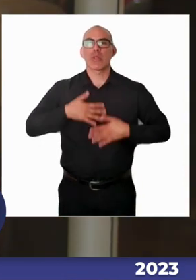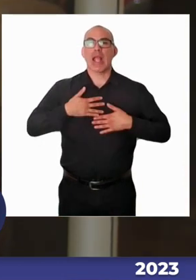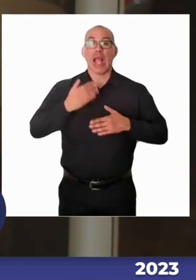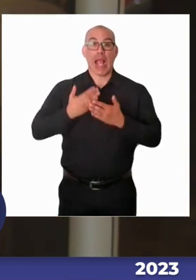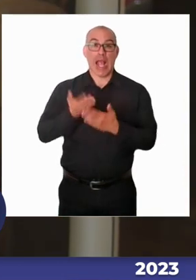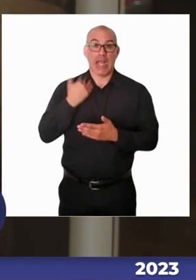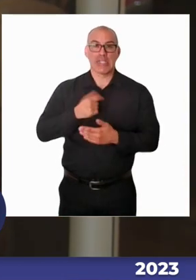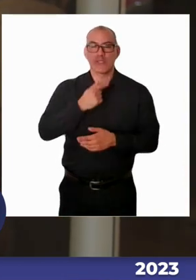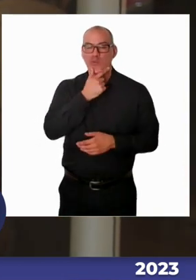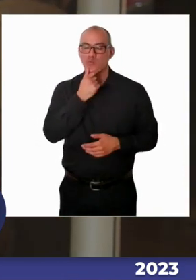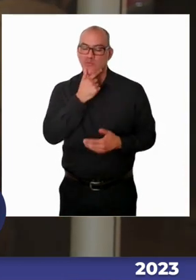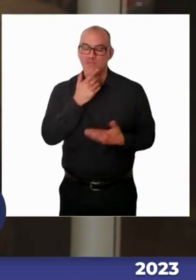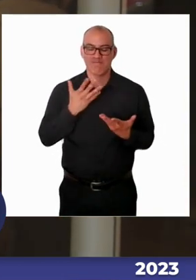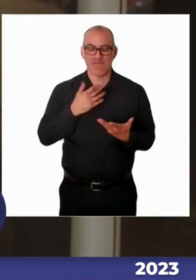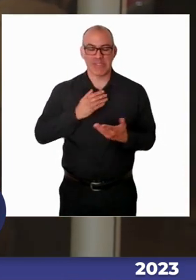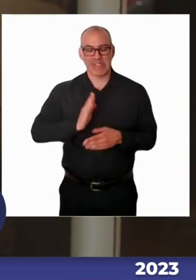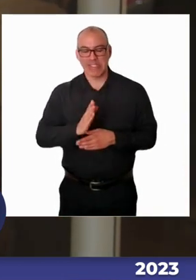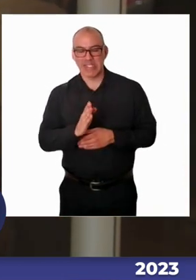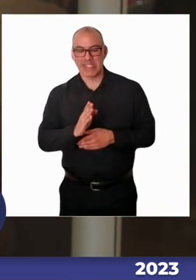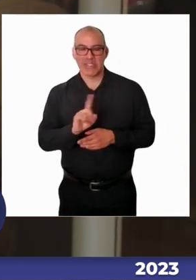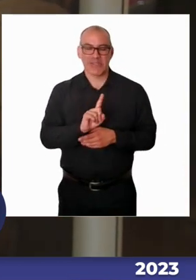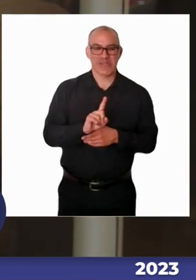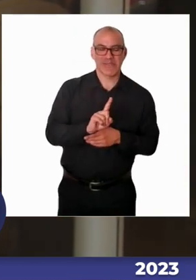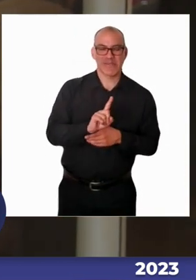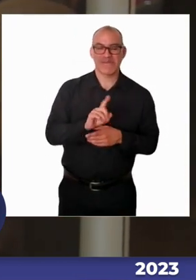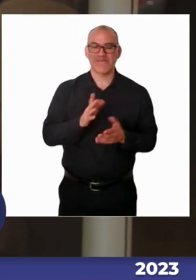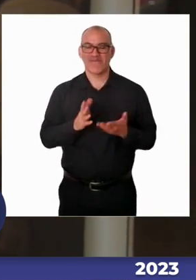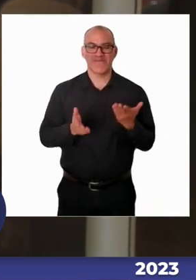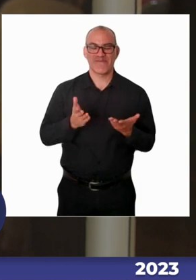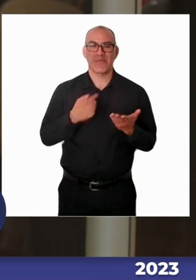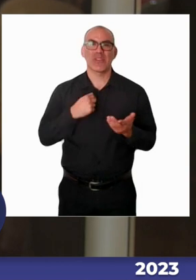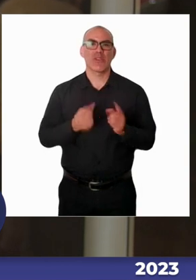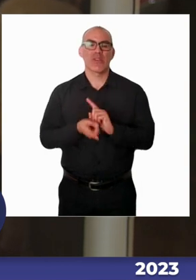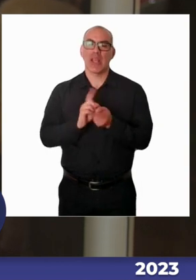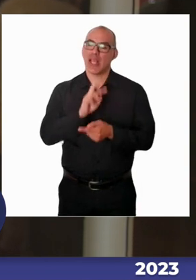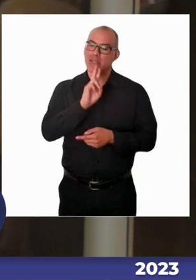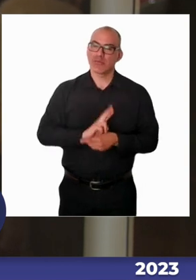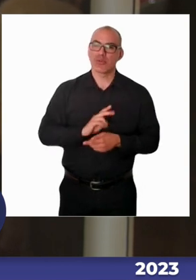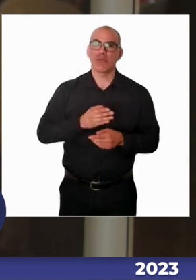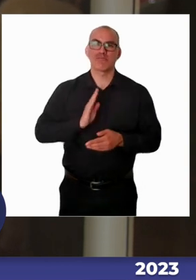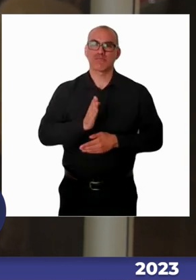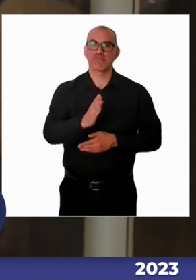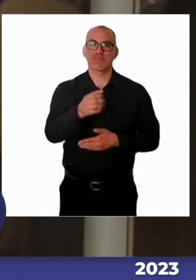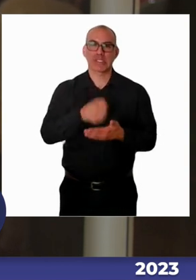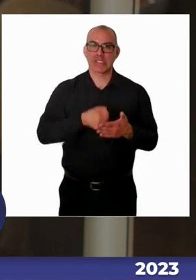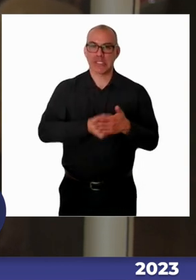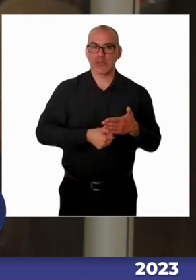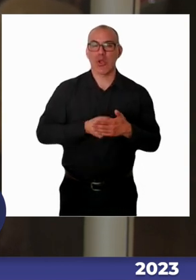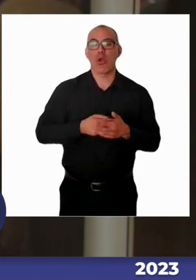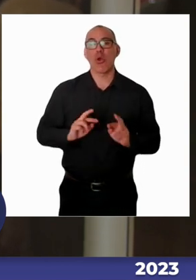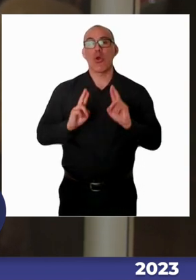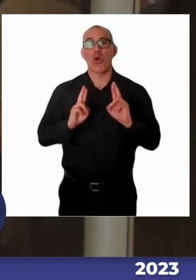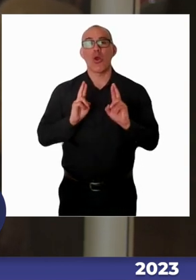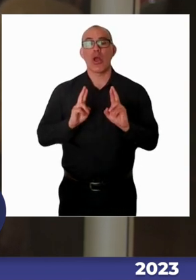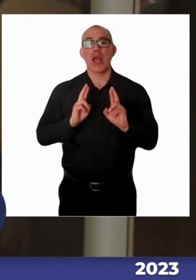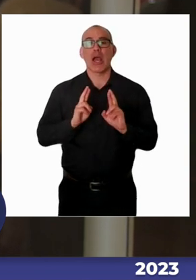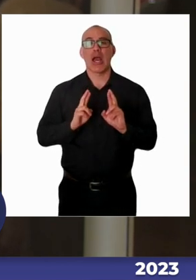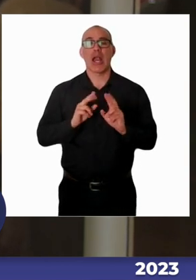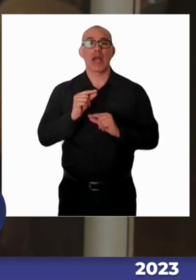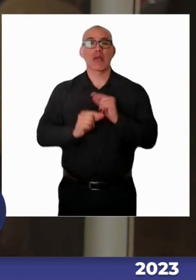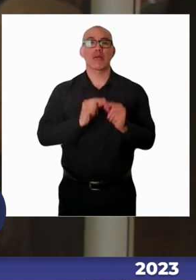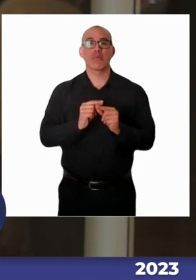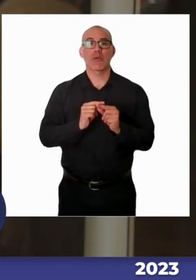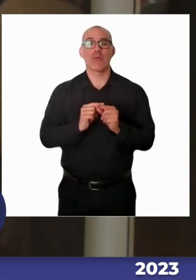dramática la situación, porque en realidad, si uno mira la convención, a la luz de la convención, sobre los derechos de las personas con